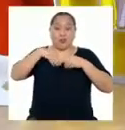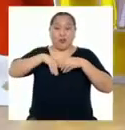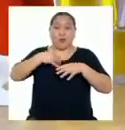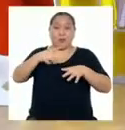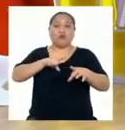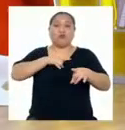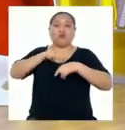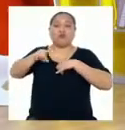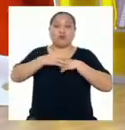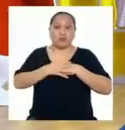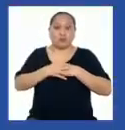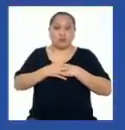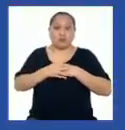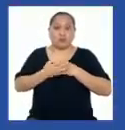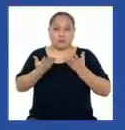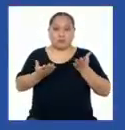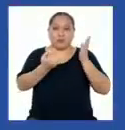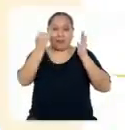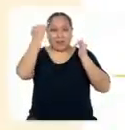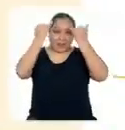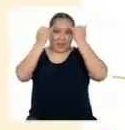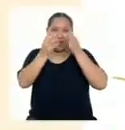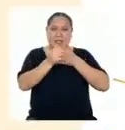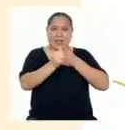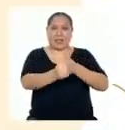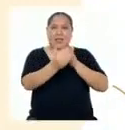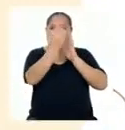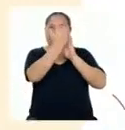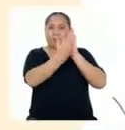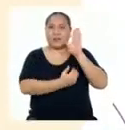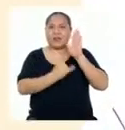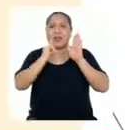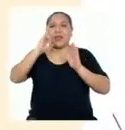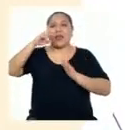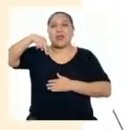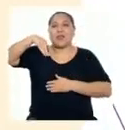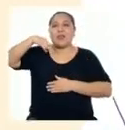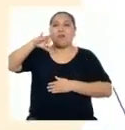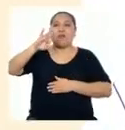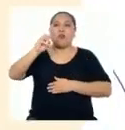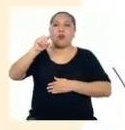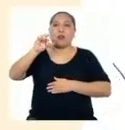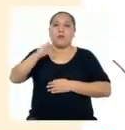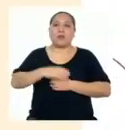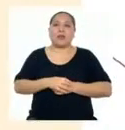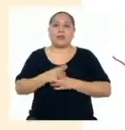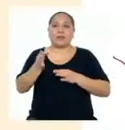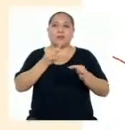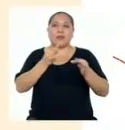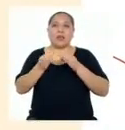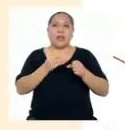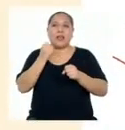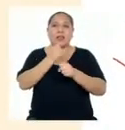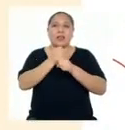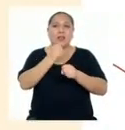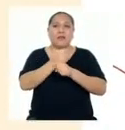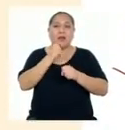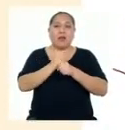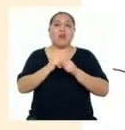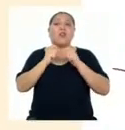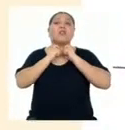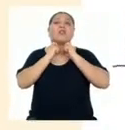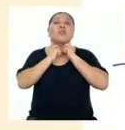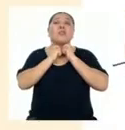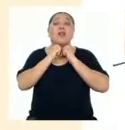dejo estos criterios para que se guíen. En la infografía justifica la función de la glándula tiroides en el metabolismo